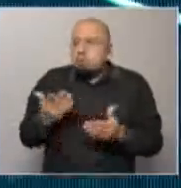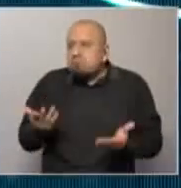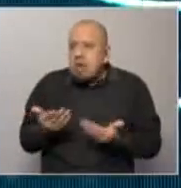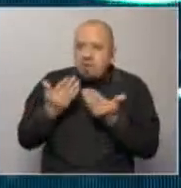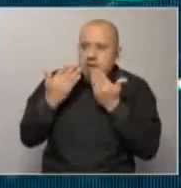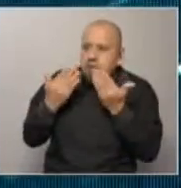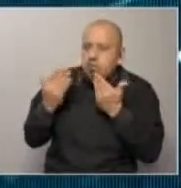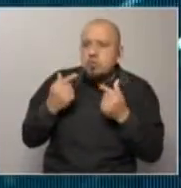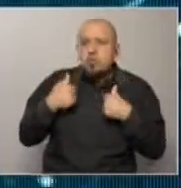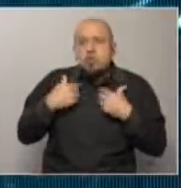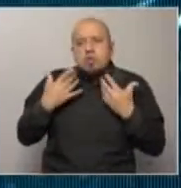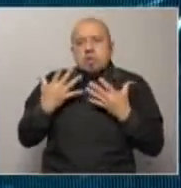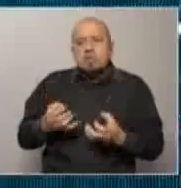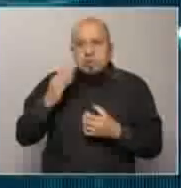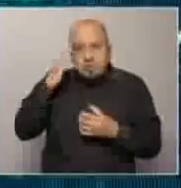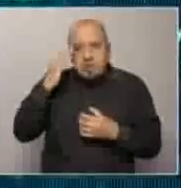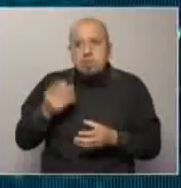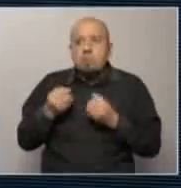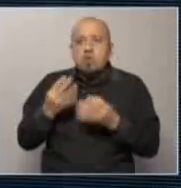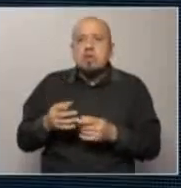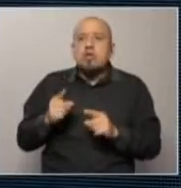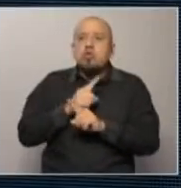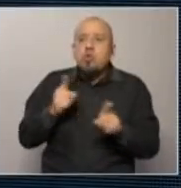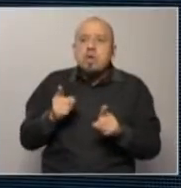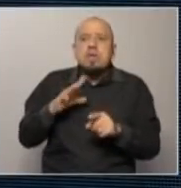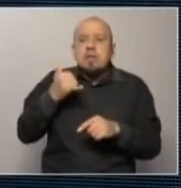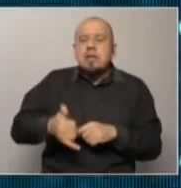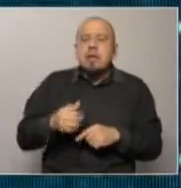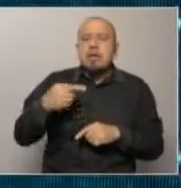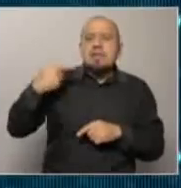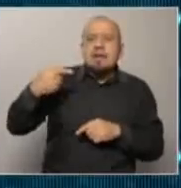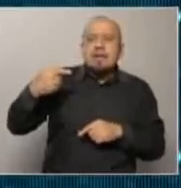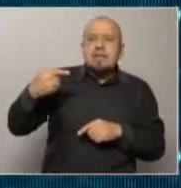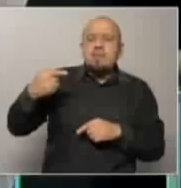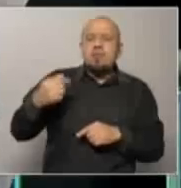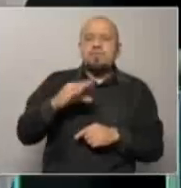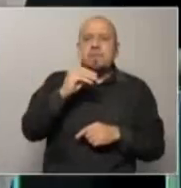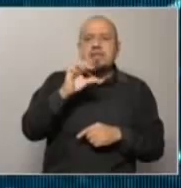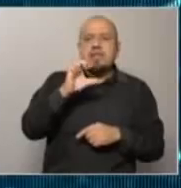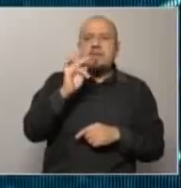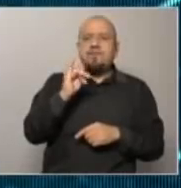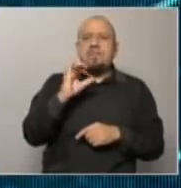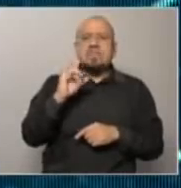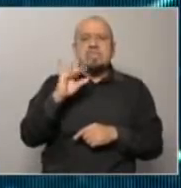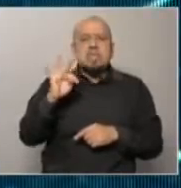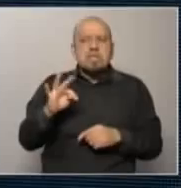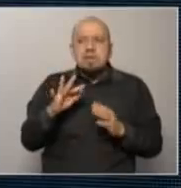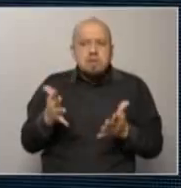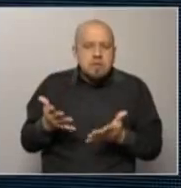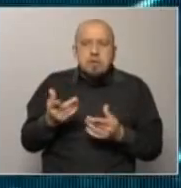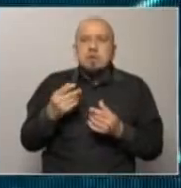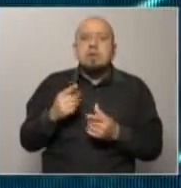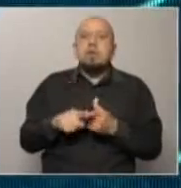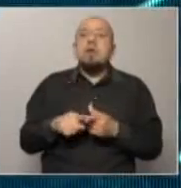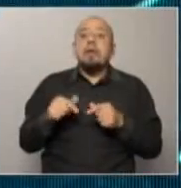que queremos saber por qué no hay que tener déficit fiscal, entre otras cosas, ¿no? Para sacarnos nosotros, por lo menos, que no sabemos nada, las